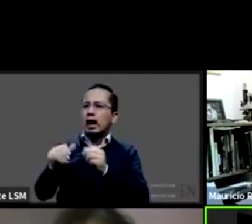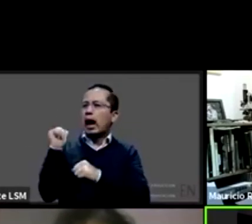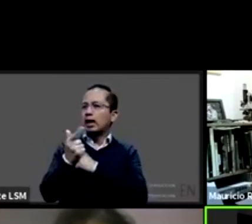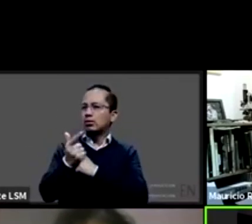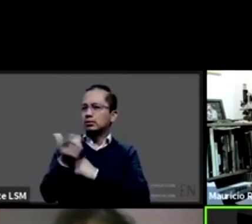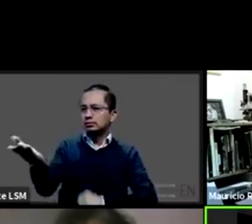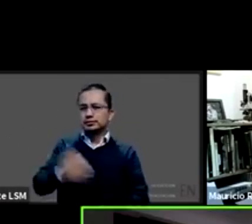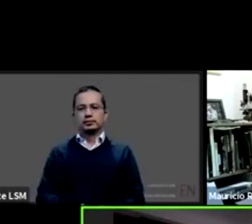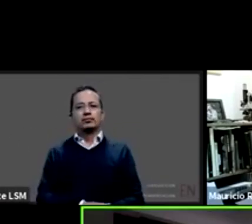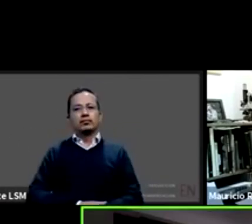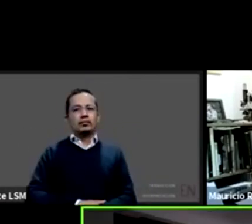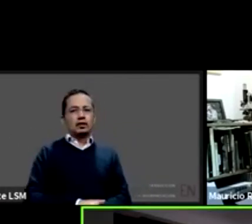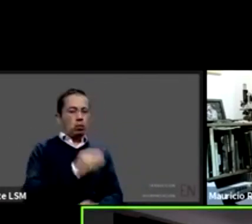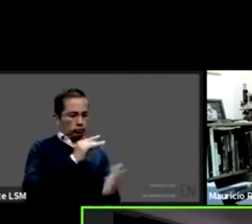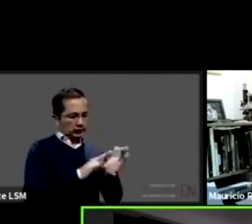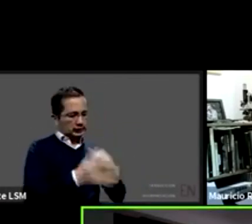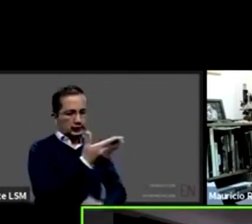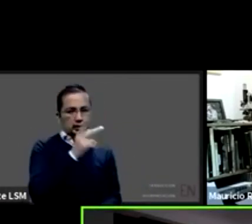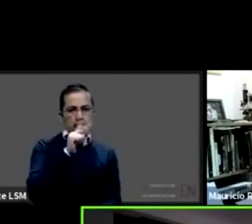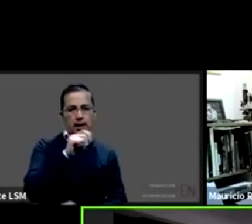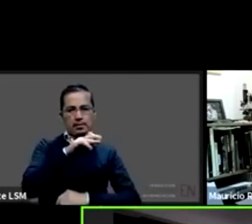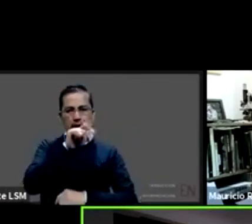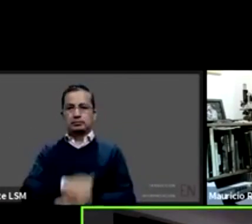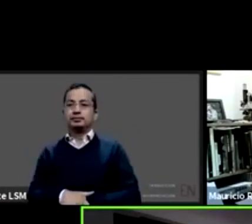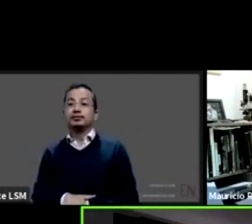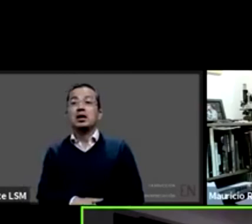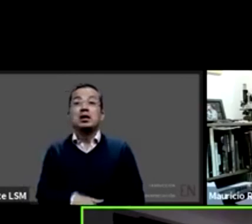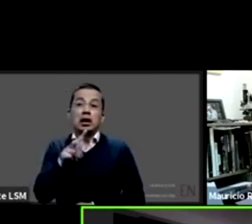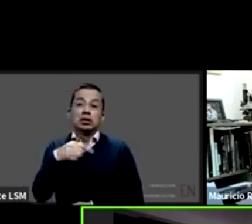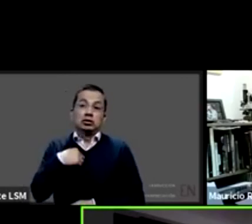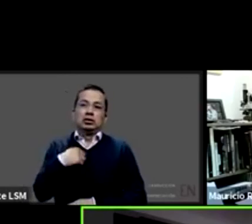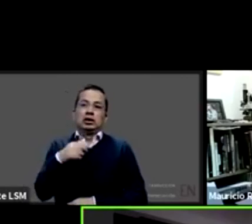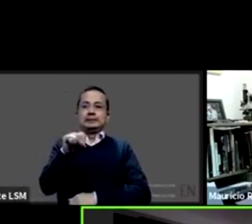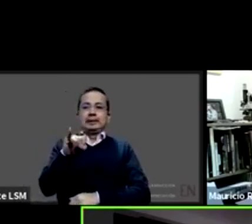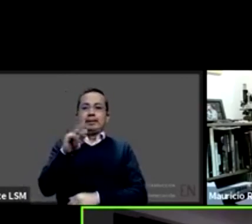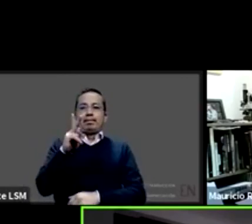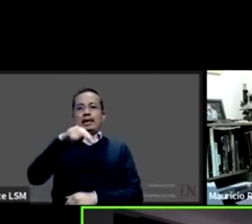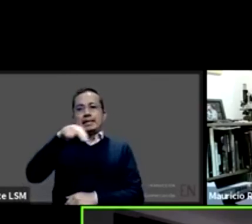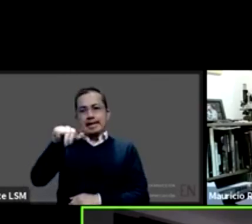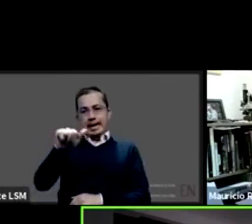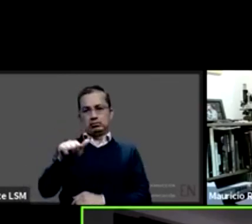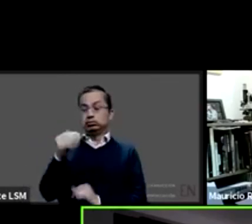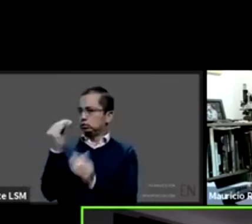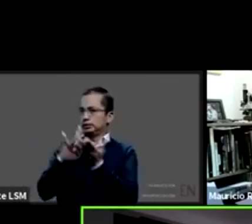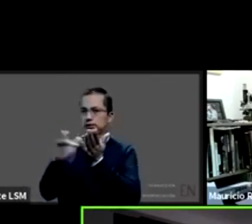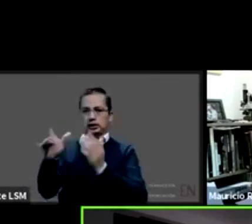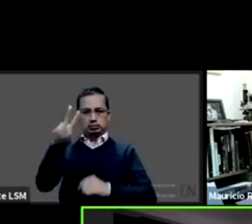pues bueno agradecer a Sipina agregar al panel como decía yo tan este comprometido con estas